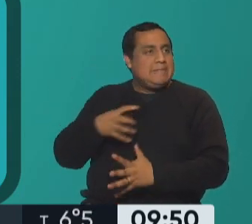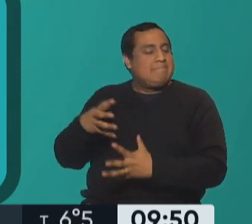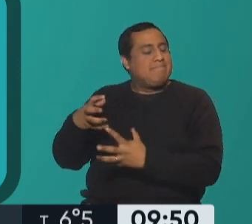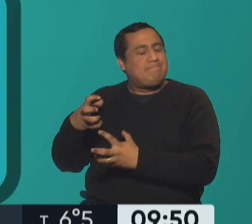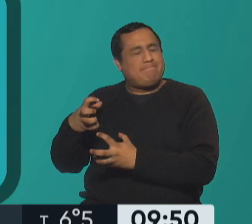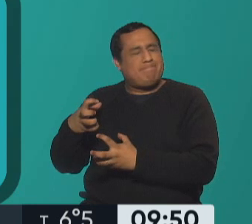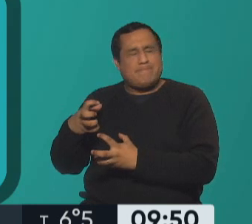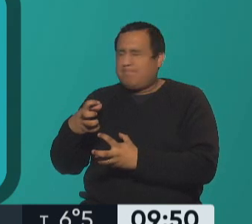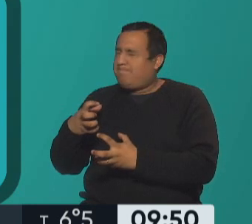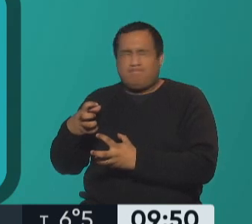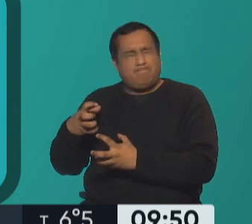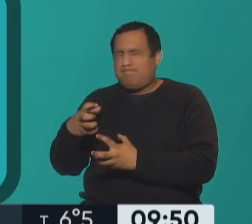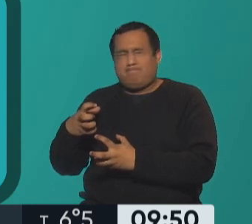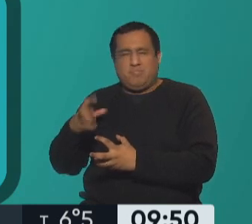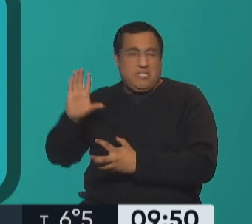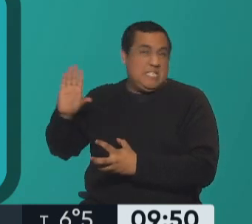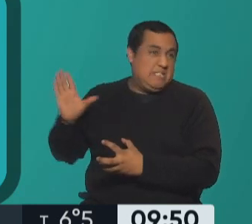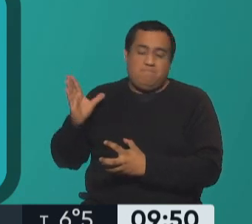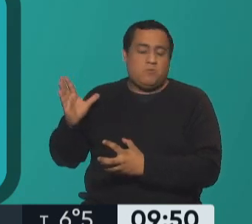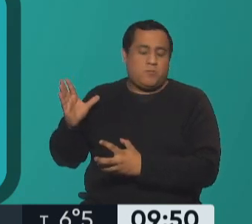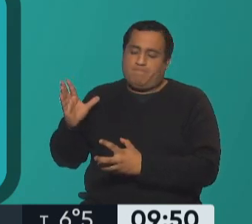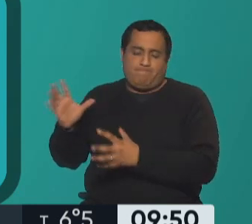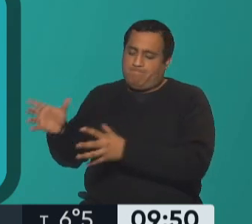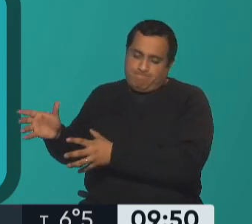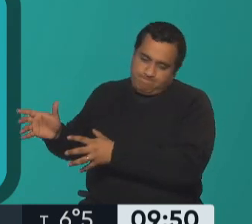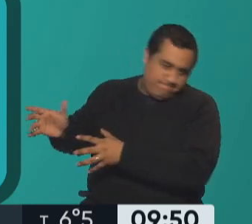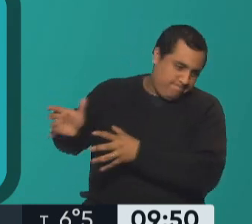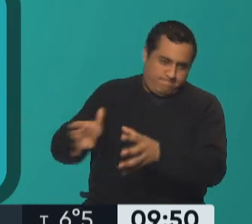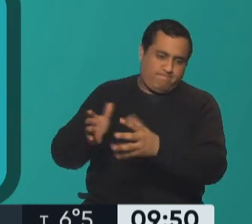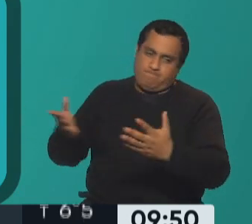para protegerlo de ella que ya no da más lo mete en el baño